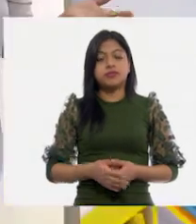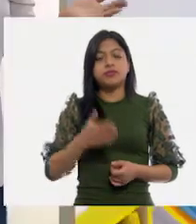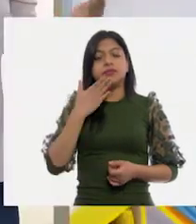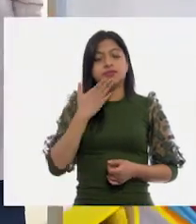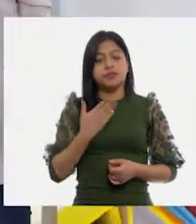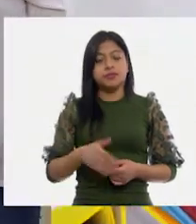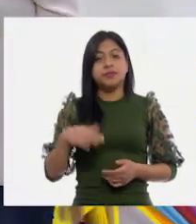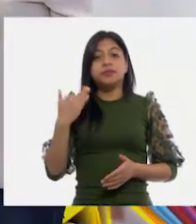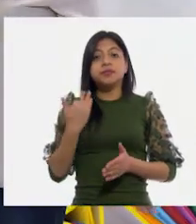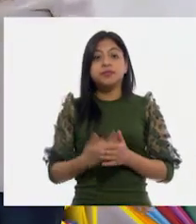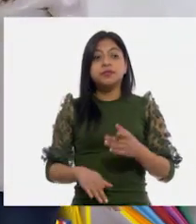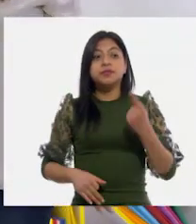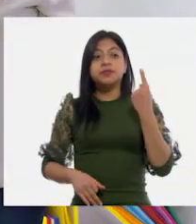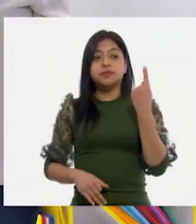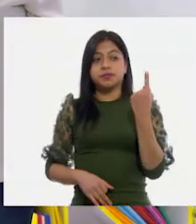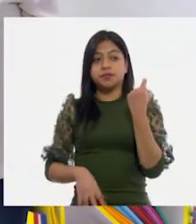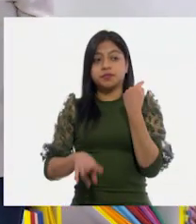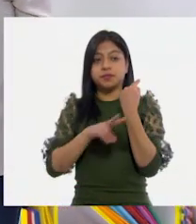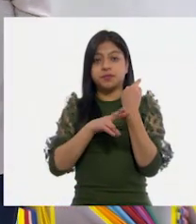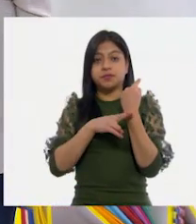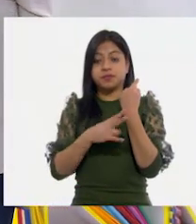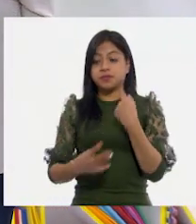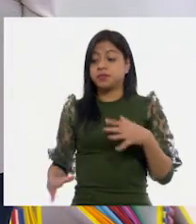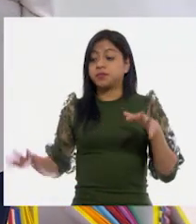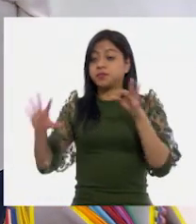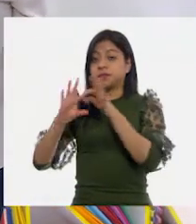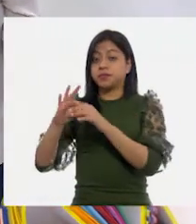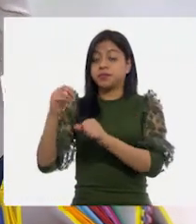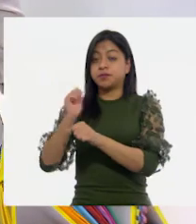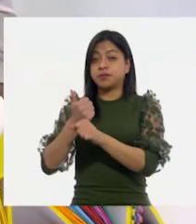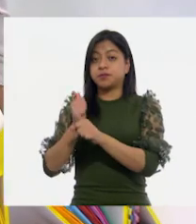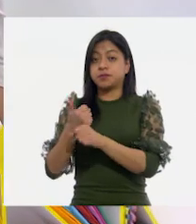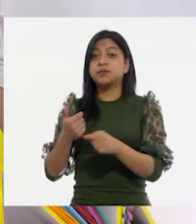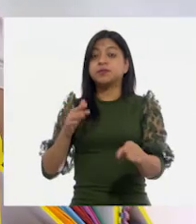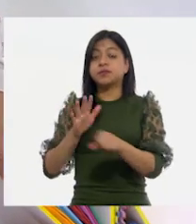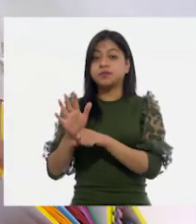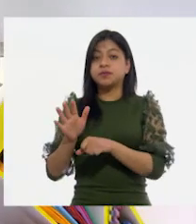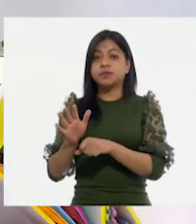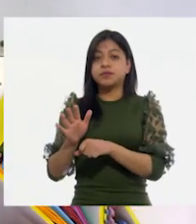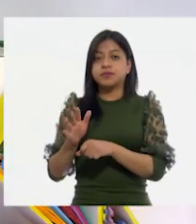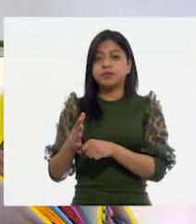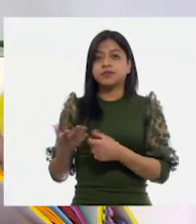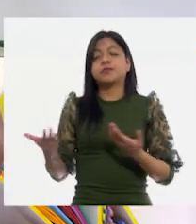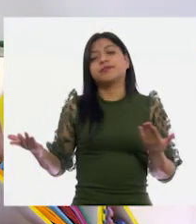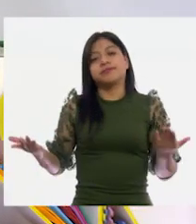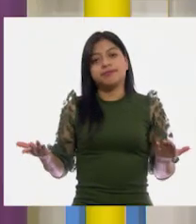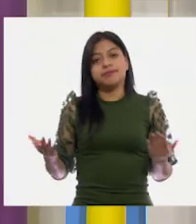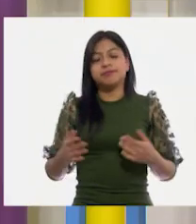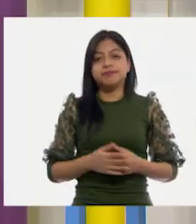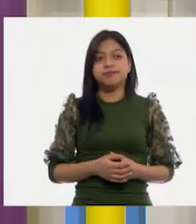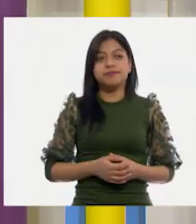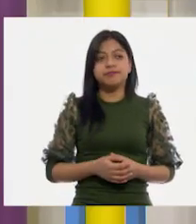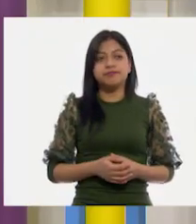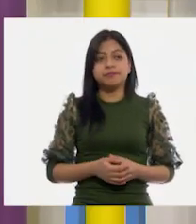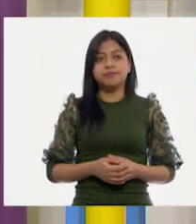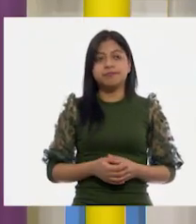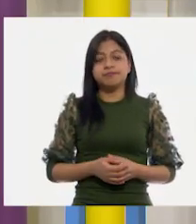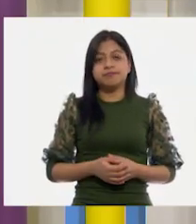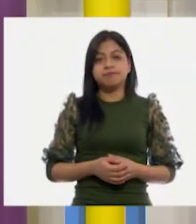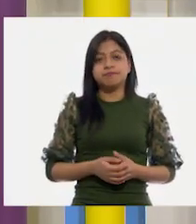vaso. ¿Con cuál vaso crees que llenamos cuatro veces esta botella? Cuatro veces el vaso. Pues,